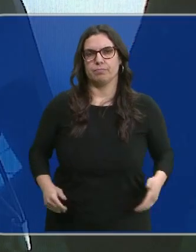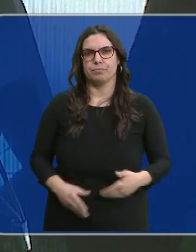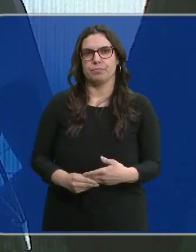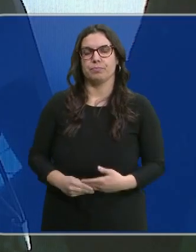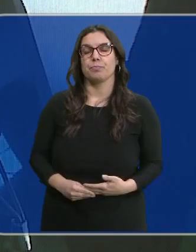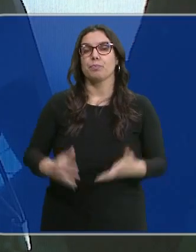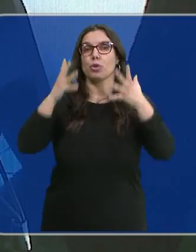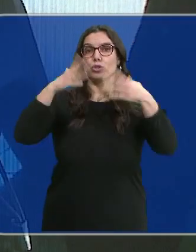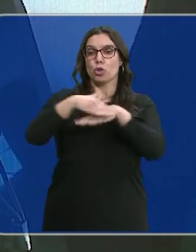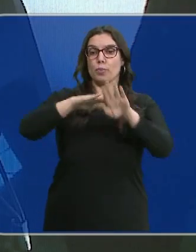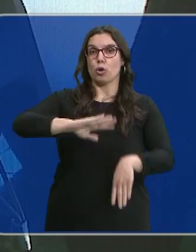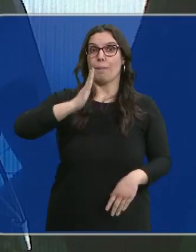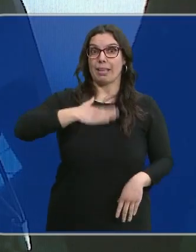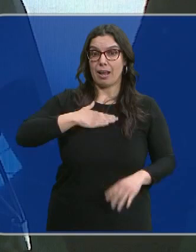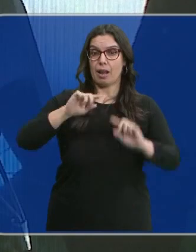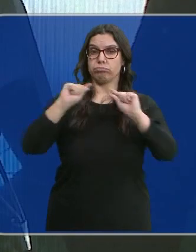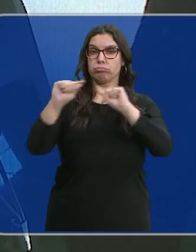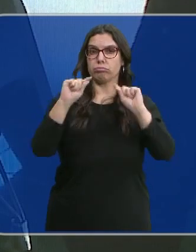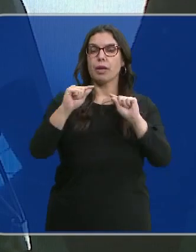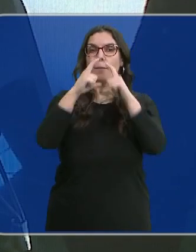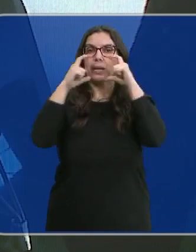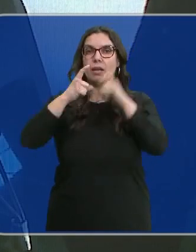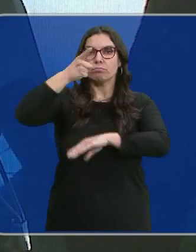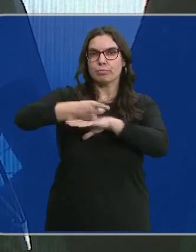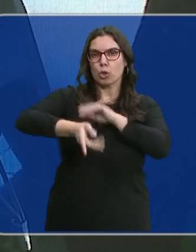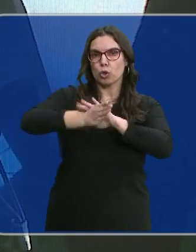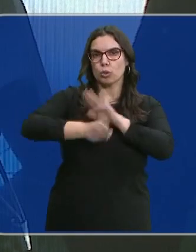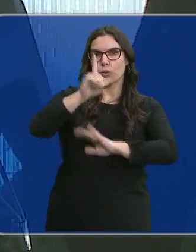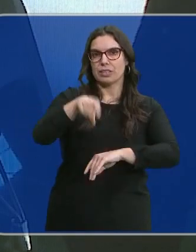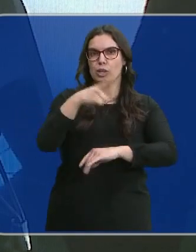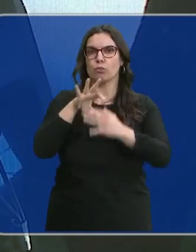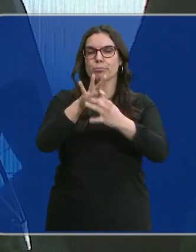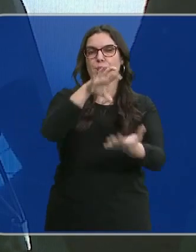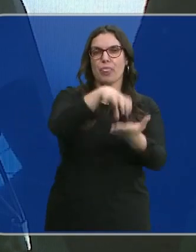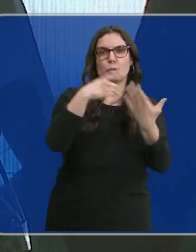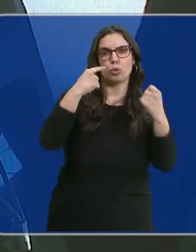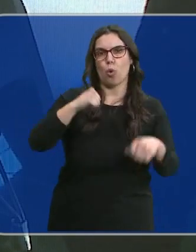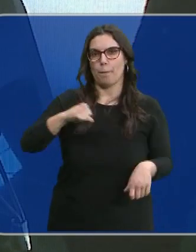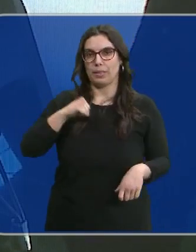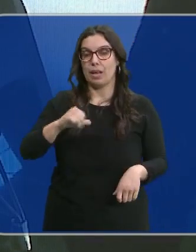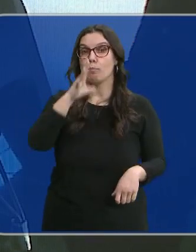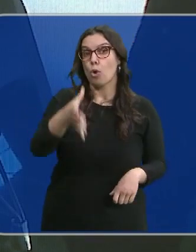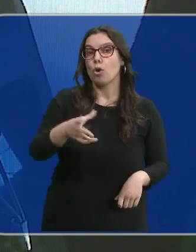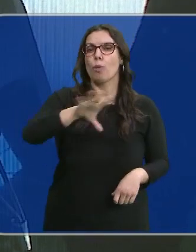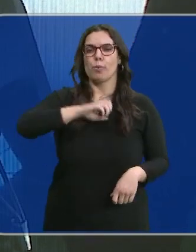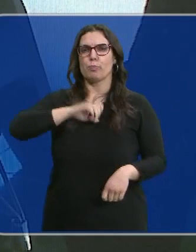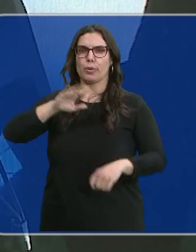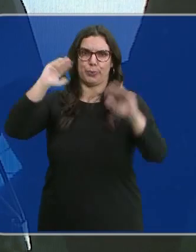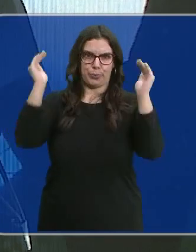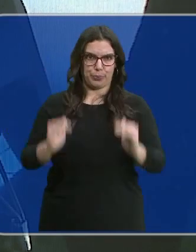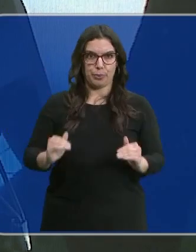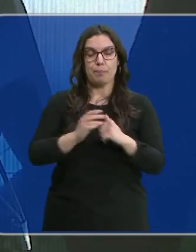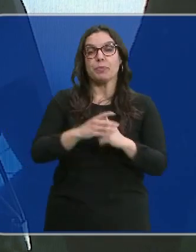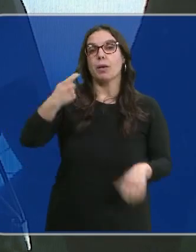El Consejo de Gobierno va a decidir mañana si la mascarilla sigue siendo obligatoria en los centros de salud y hospitales ahora que han bajado los contagios.